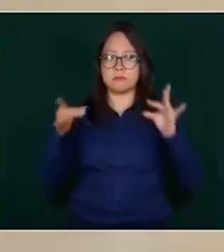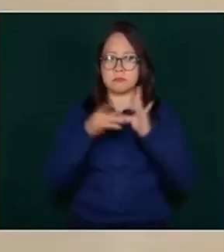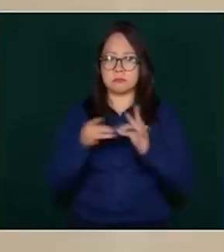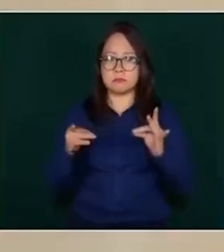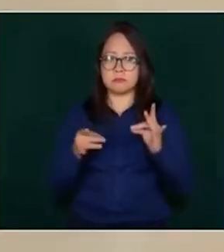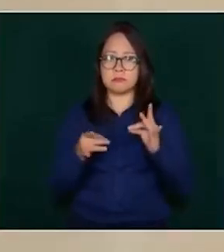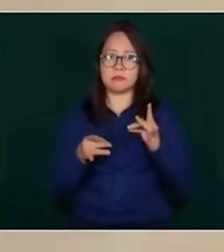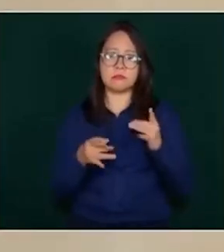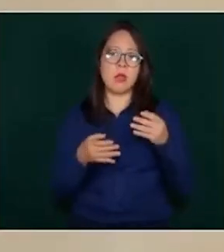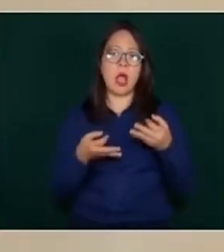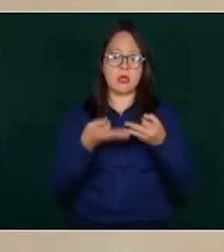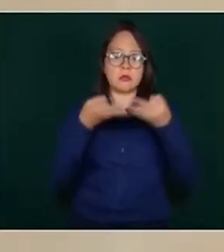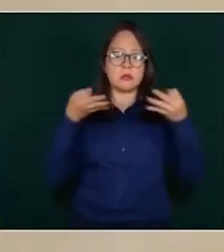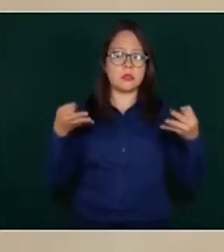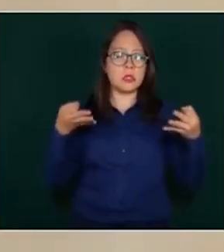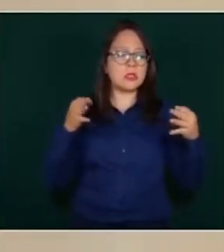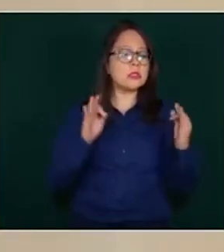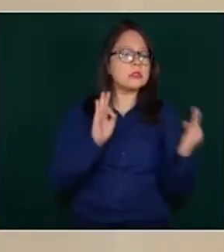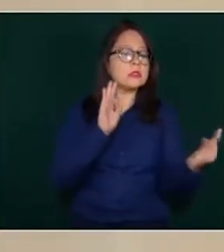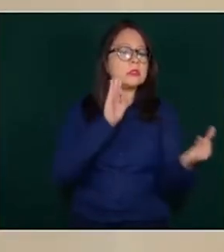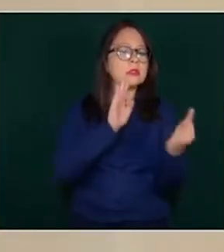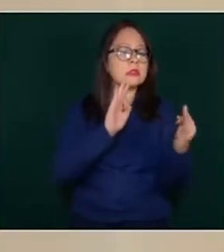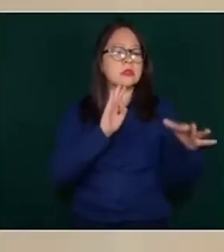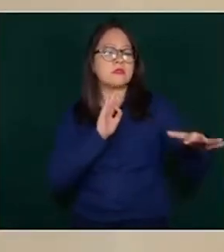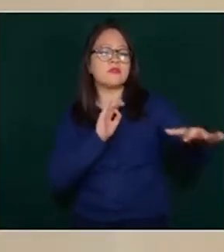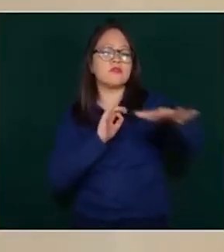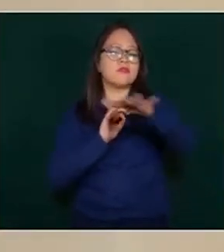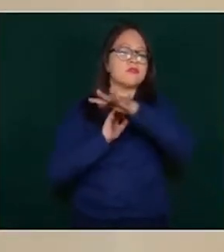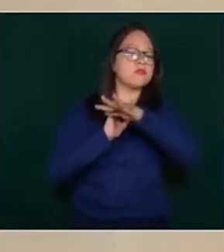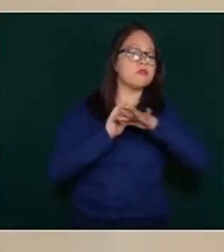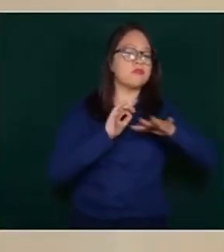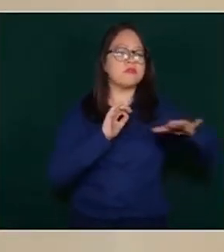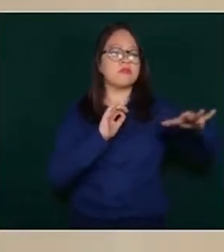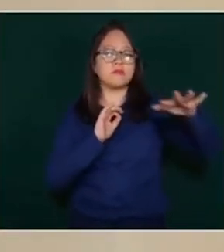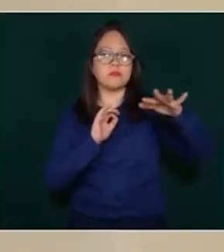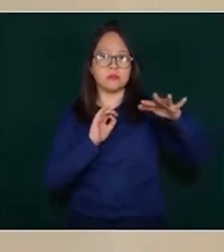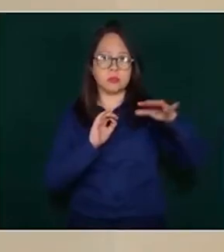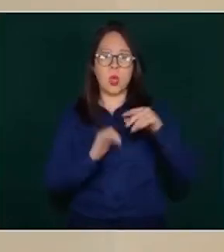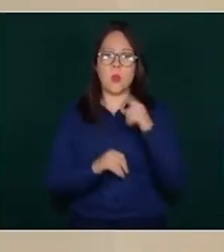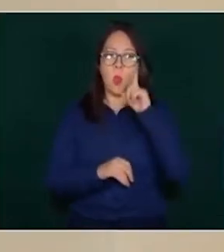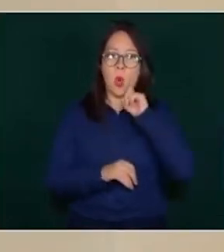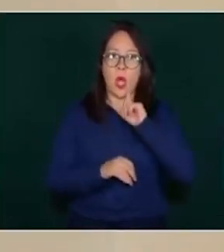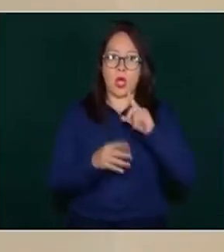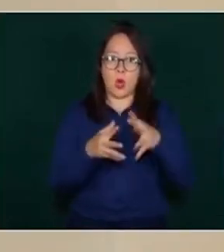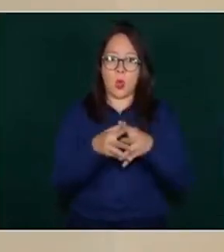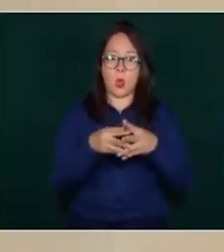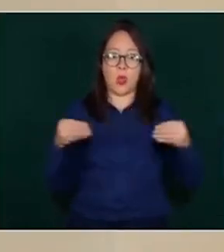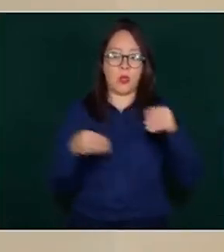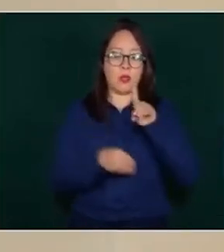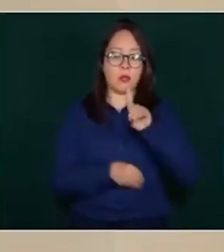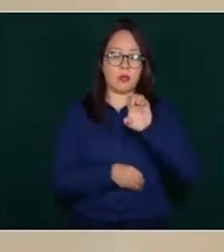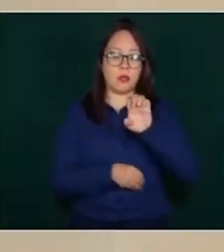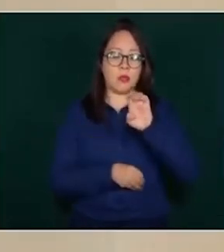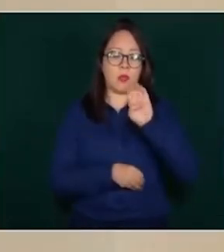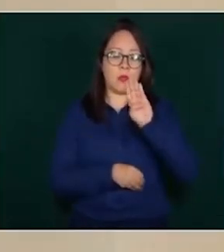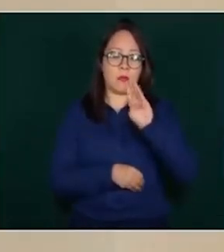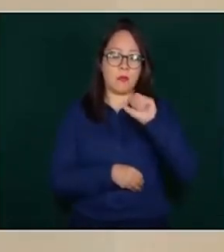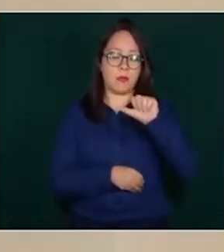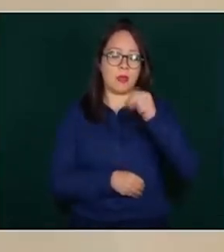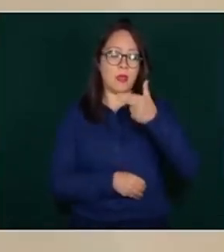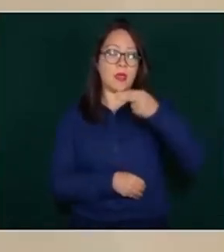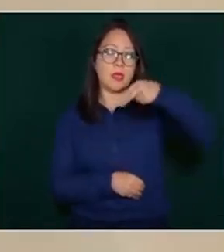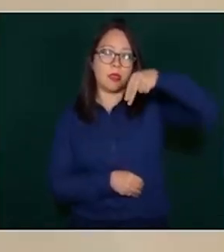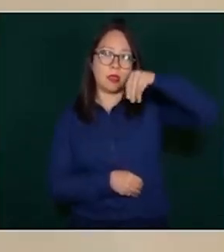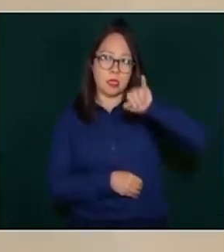terrenos aledaños al lugar de la desaparición de Devani y Susana Escobar, los agentes investigadores